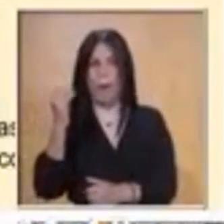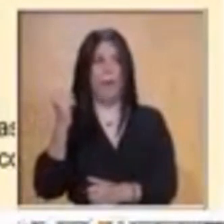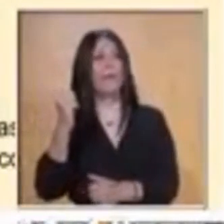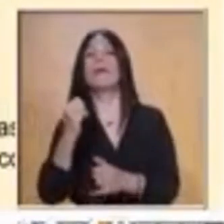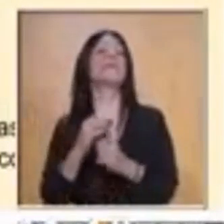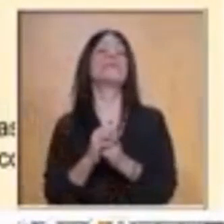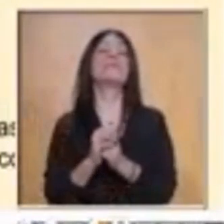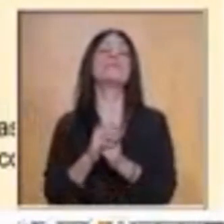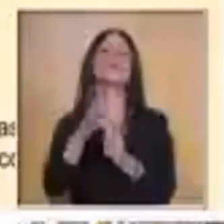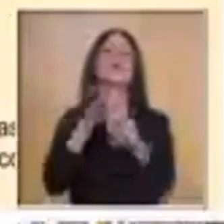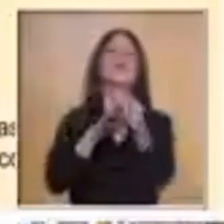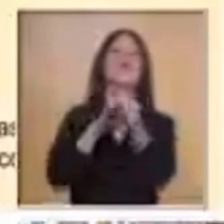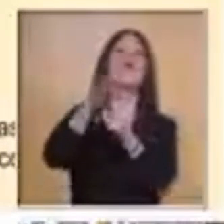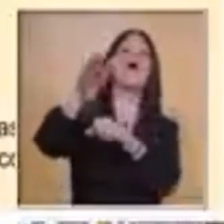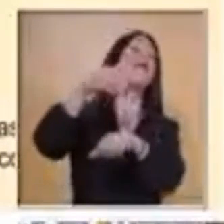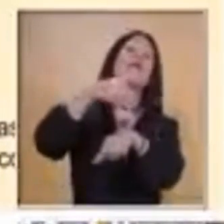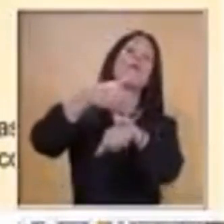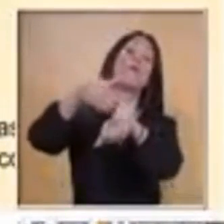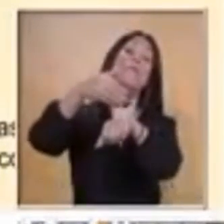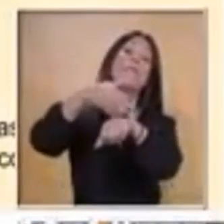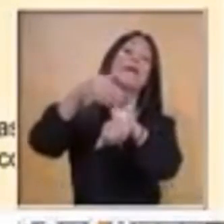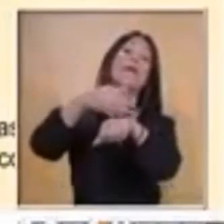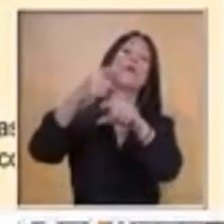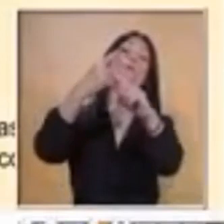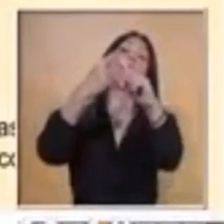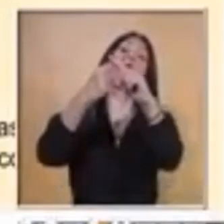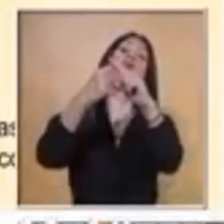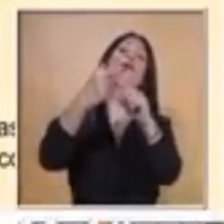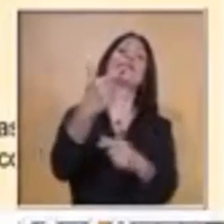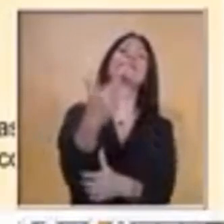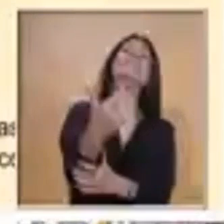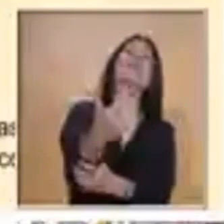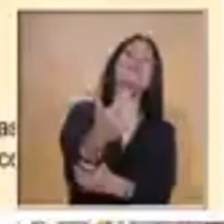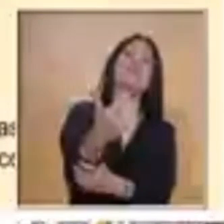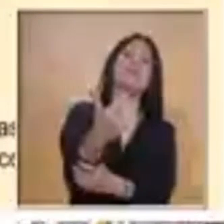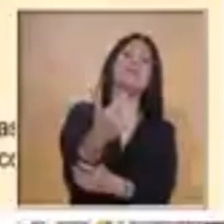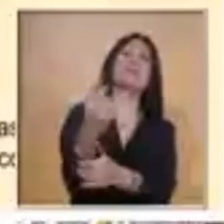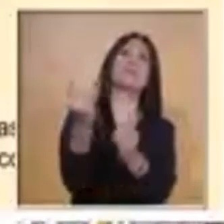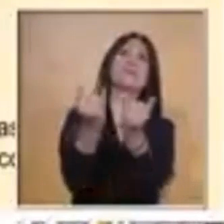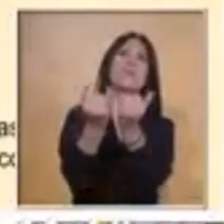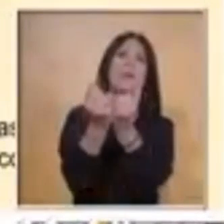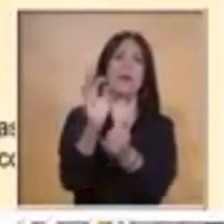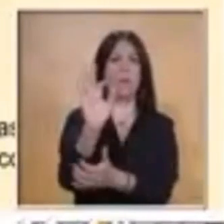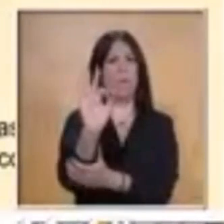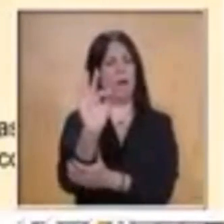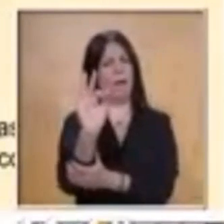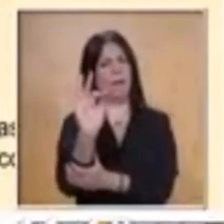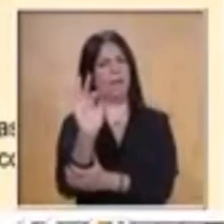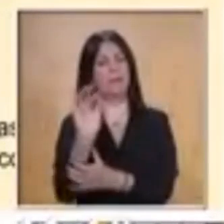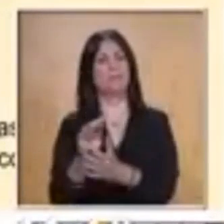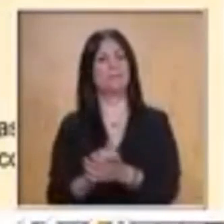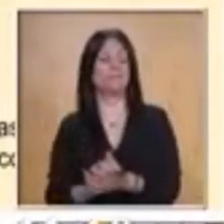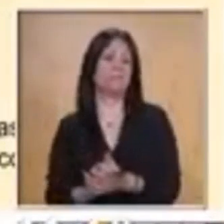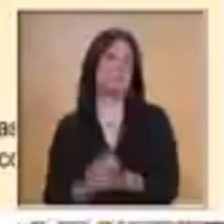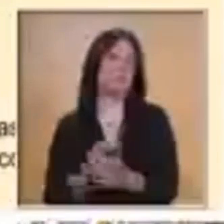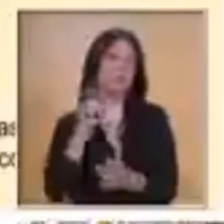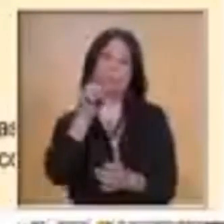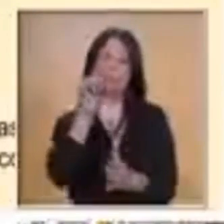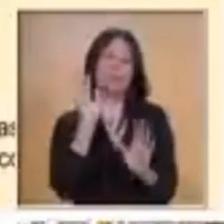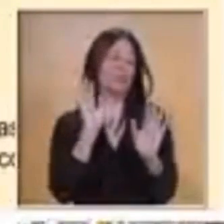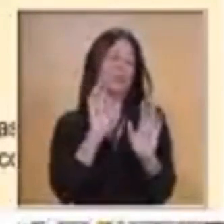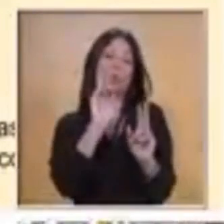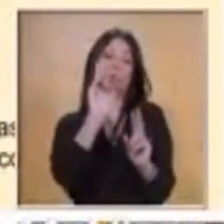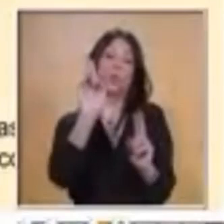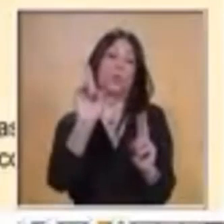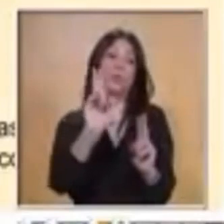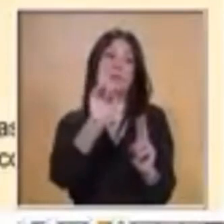multiplicado por 7 te da 40? Puedes utilizar una de las dos formas que se